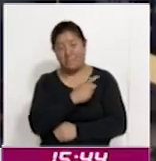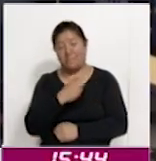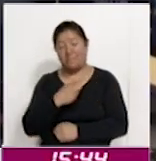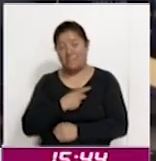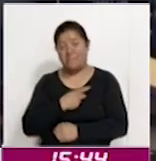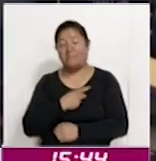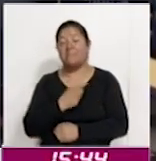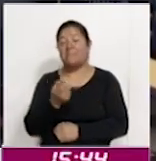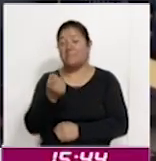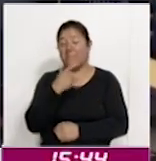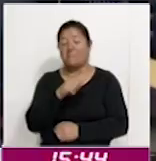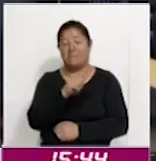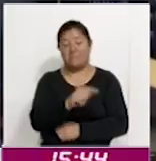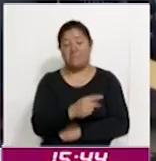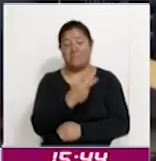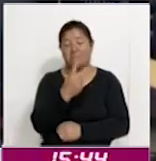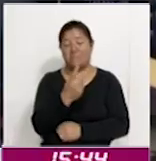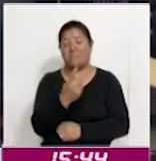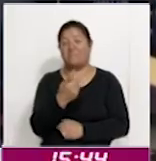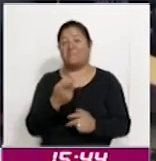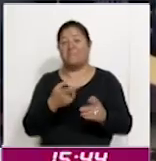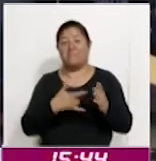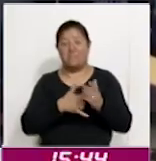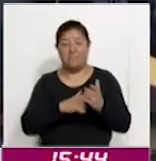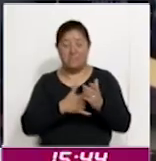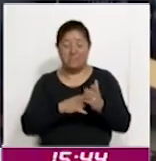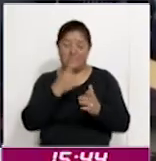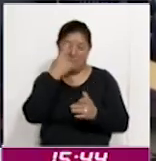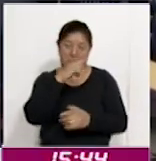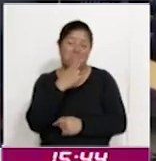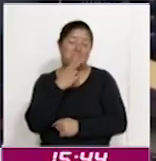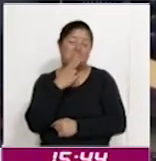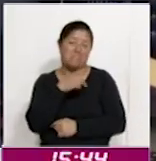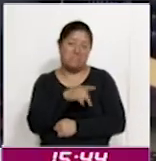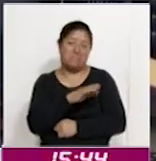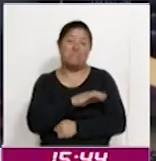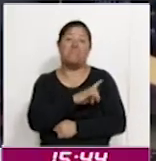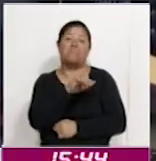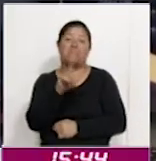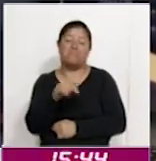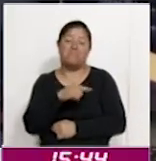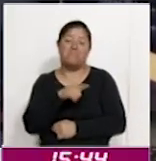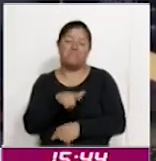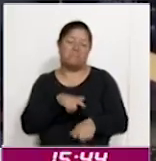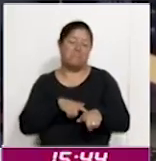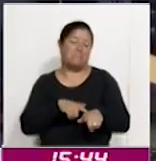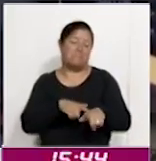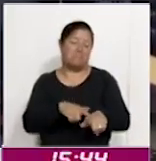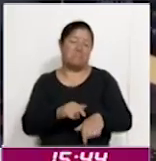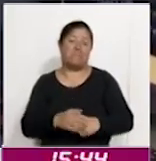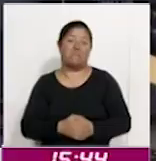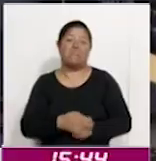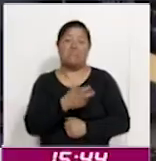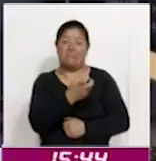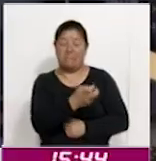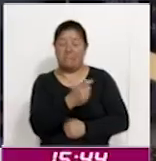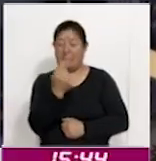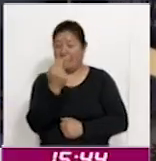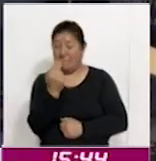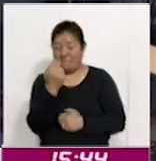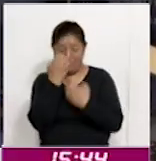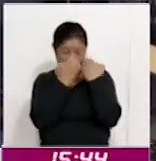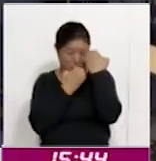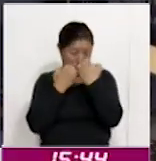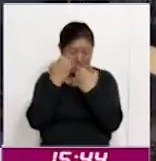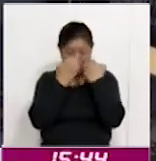primeras 72 horas para que pueda funcionar. Posteriormente se le va a ir dando un seguimiento. Todo eso requiere un análisis que